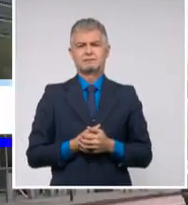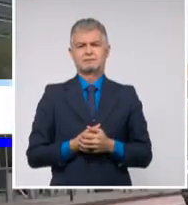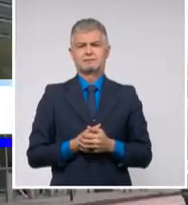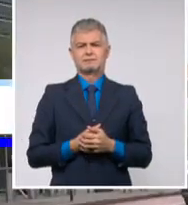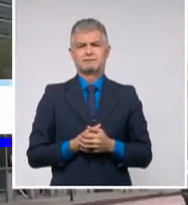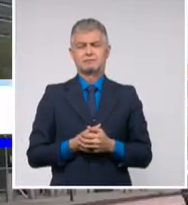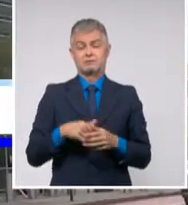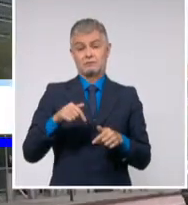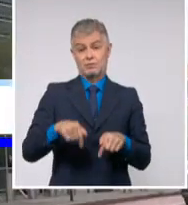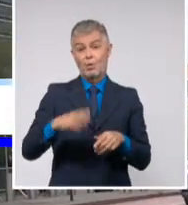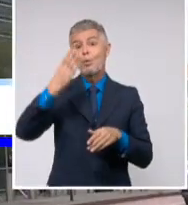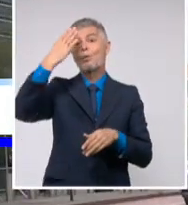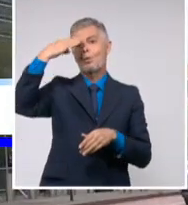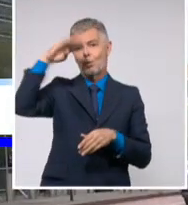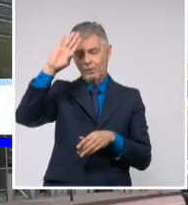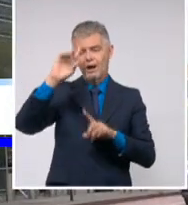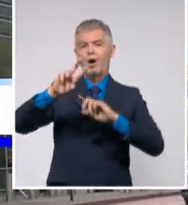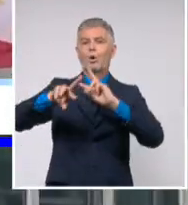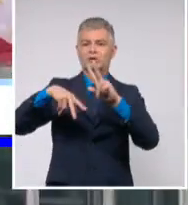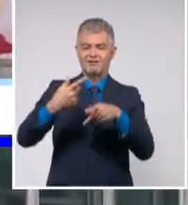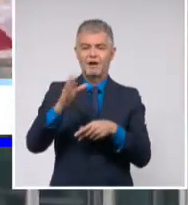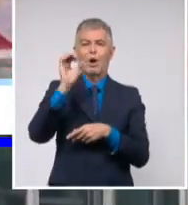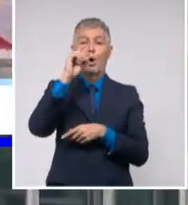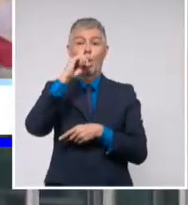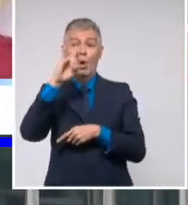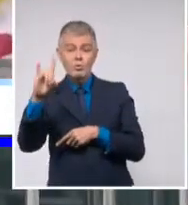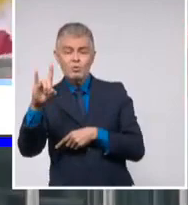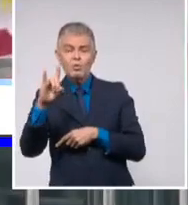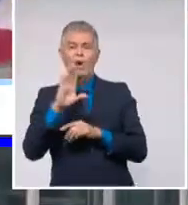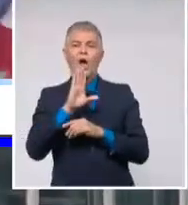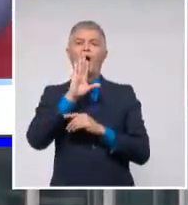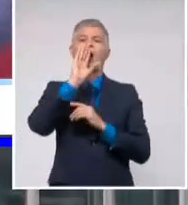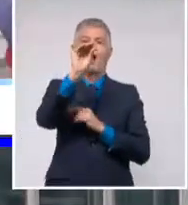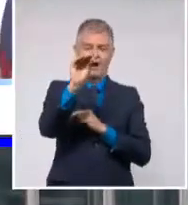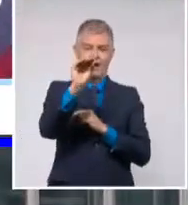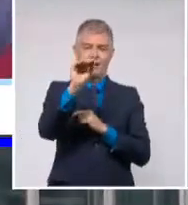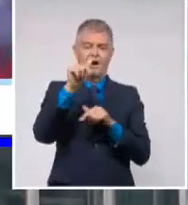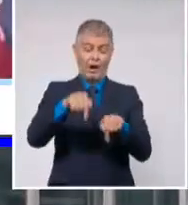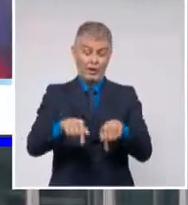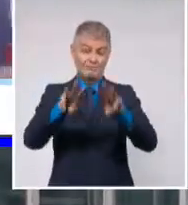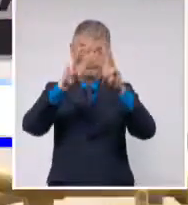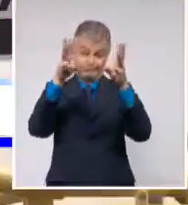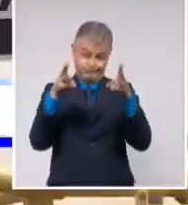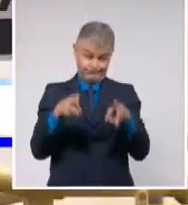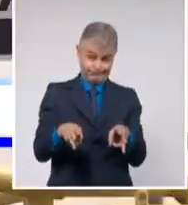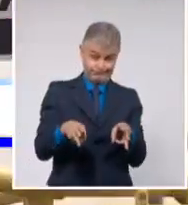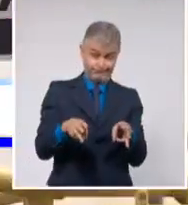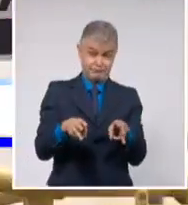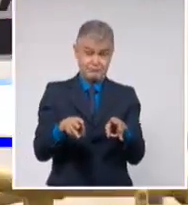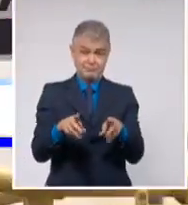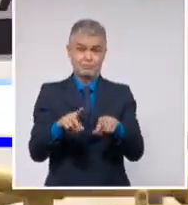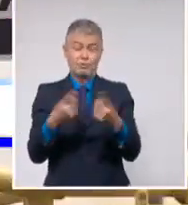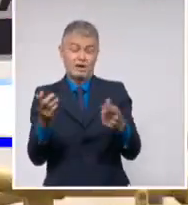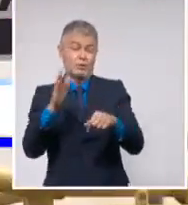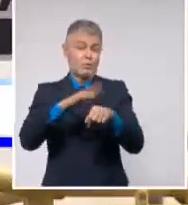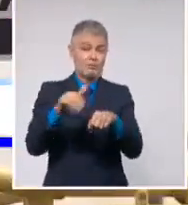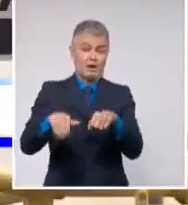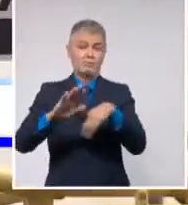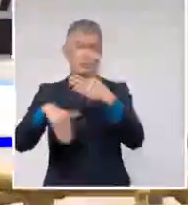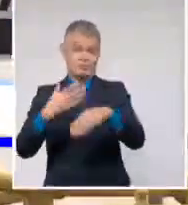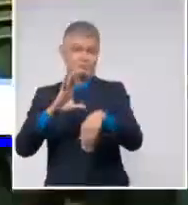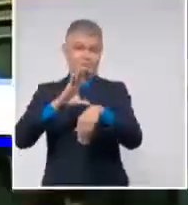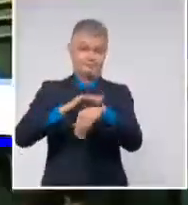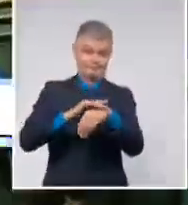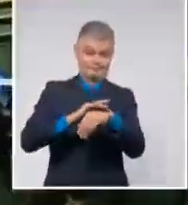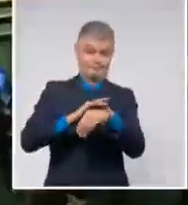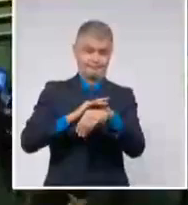Cuba vuelve a alzar su voz en Naciones Unidas, esta vez de manera virtual, producto de la pandemia de la COVID-19. Pero